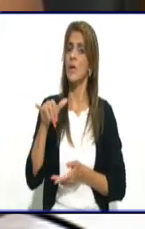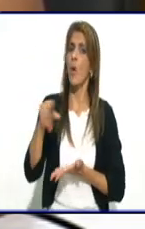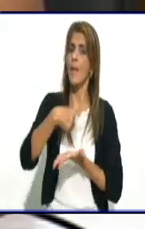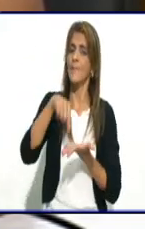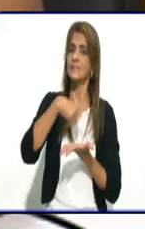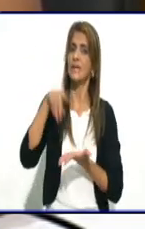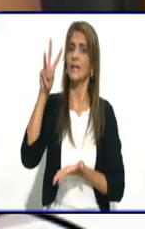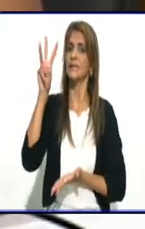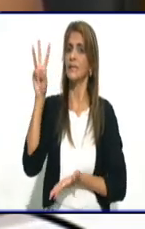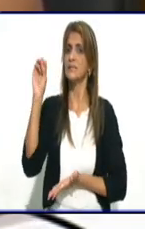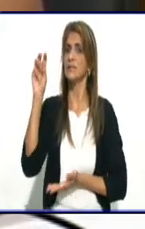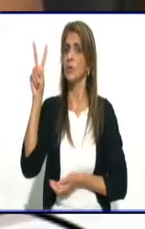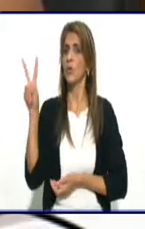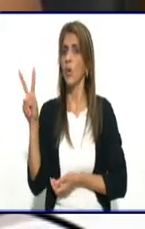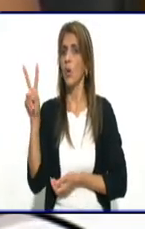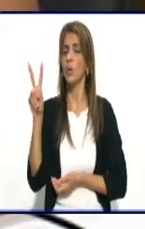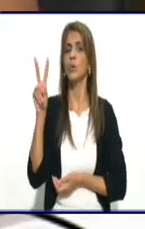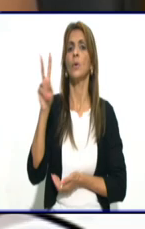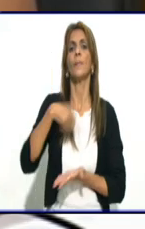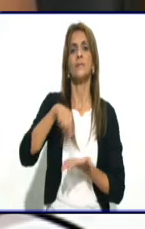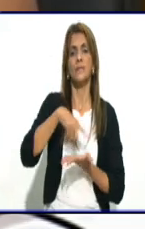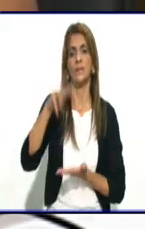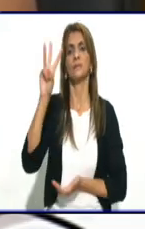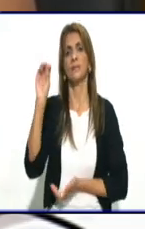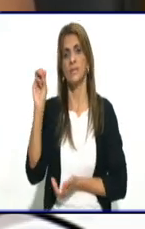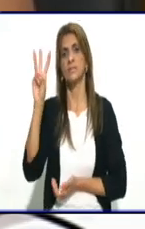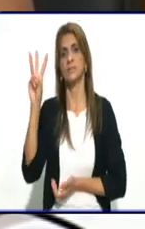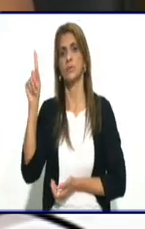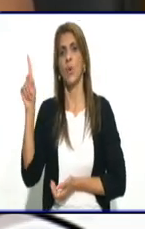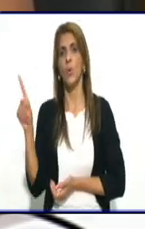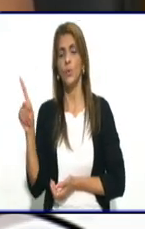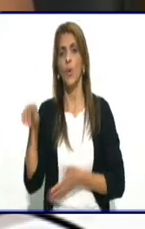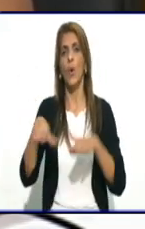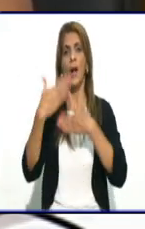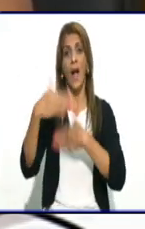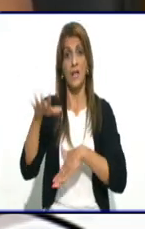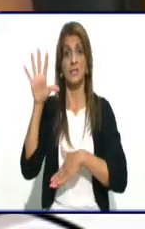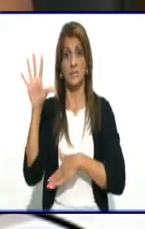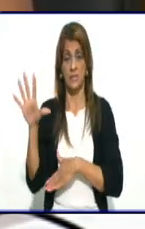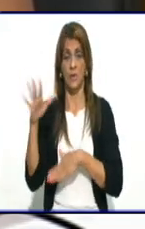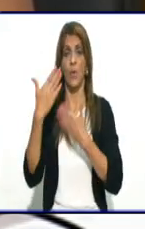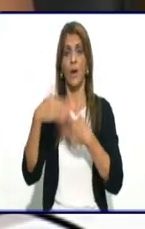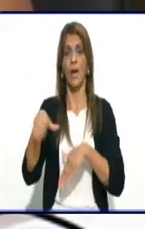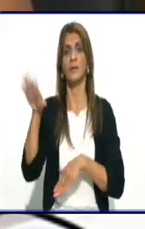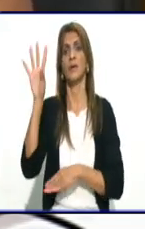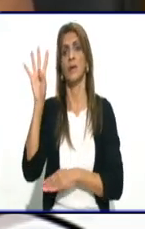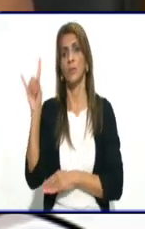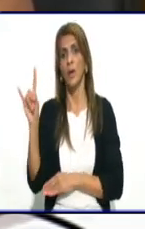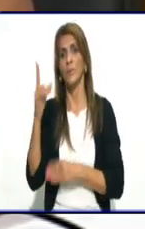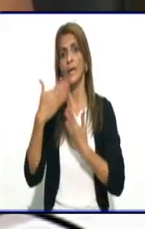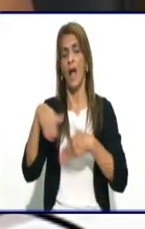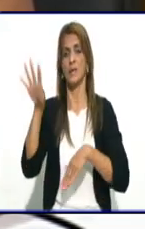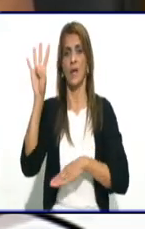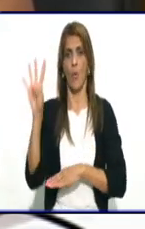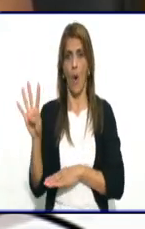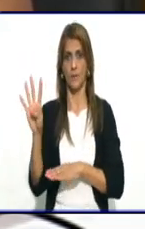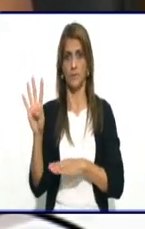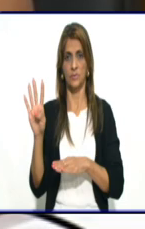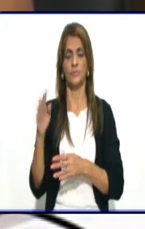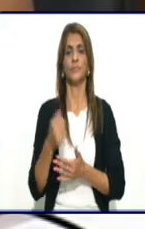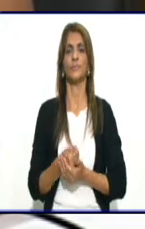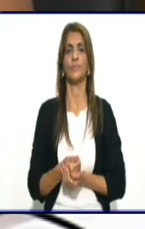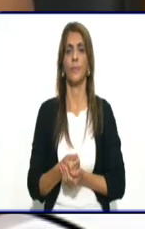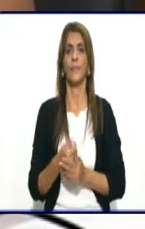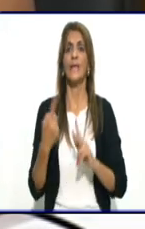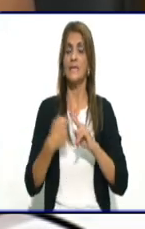y 301, que tiene como límite calle 5, calle 9, calle 8 y calle 4. Y se va a estar confinando la manzana